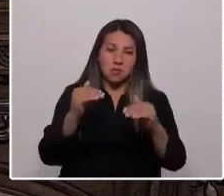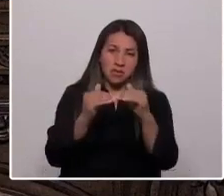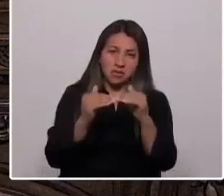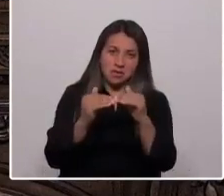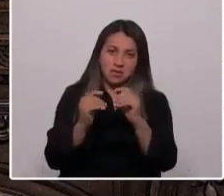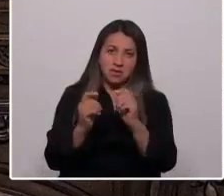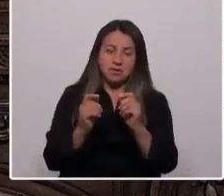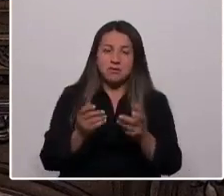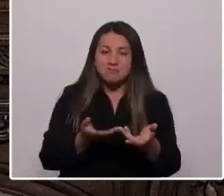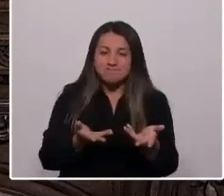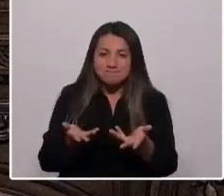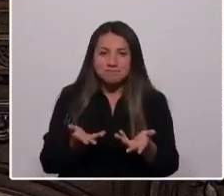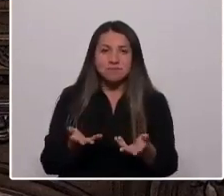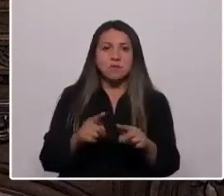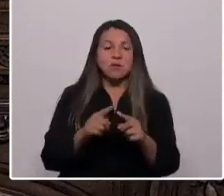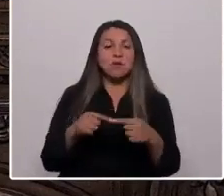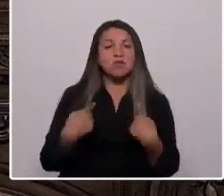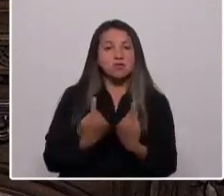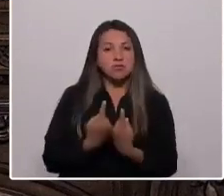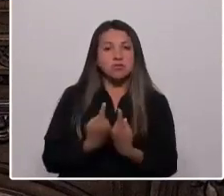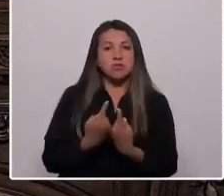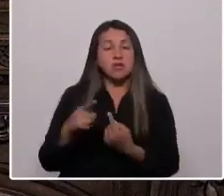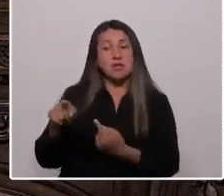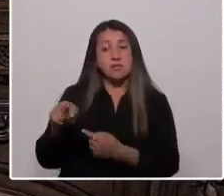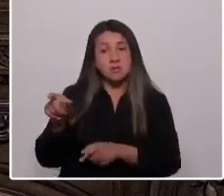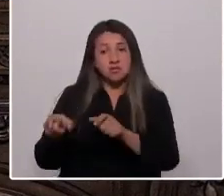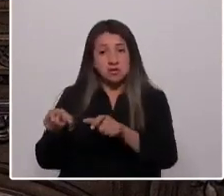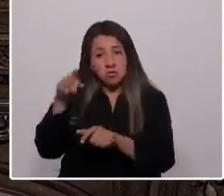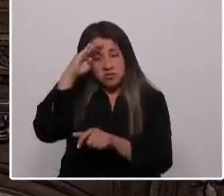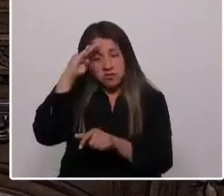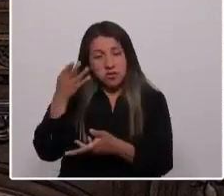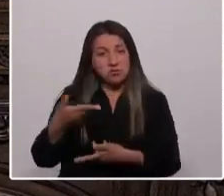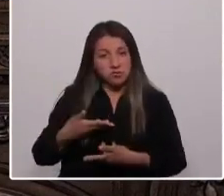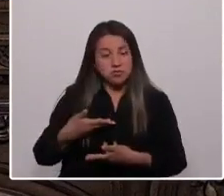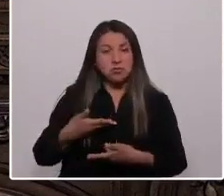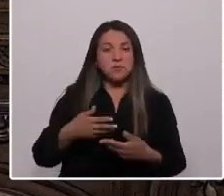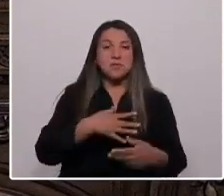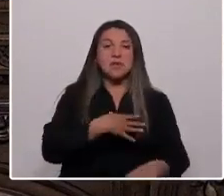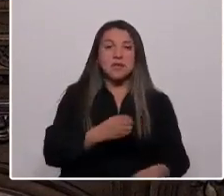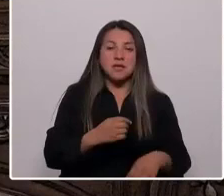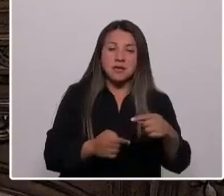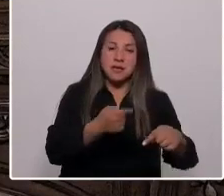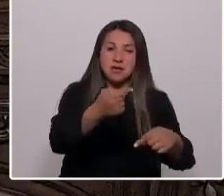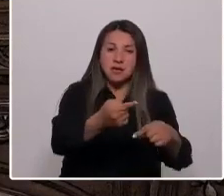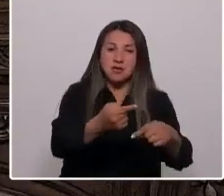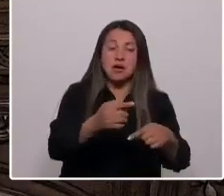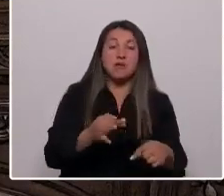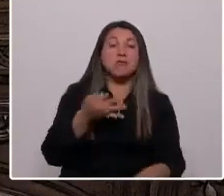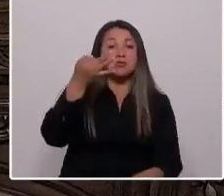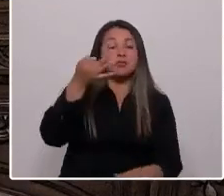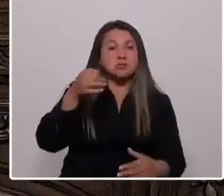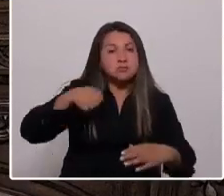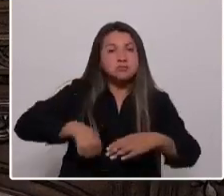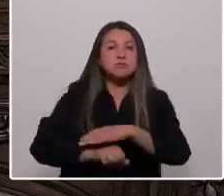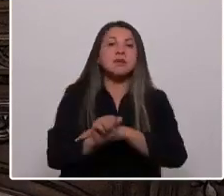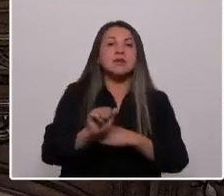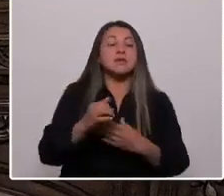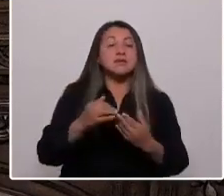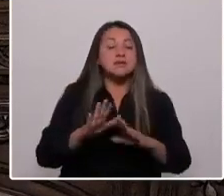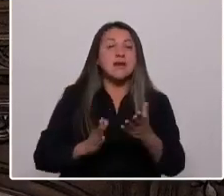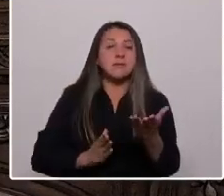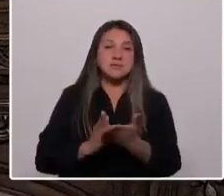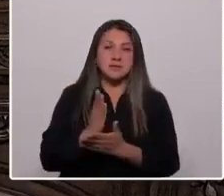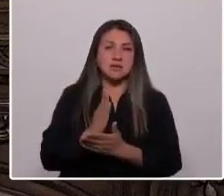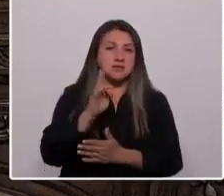por nuestra gente, por los que confiaron en nosotros, por nuestros hijos e hijas, por los que vendrán y por los que partieron sin ver este